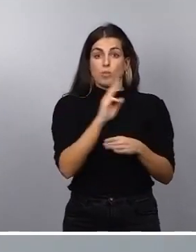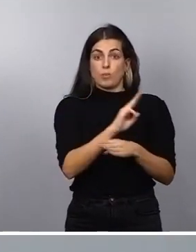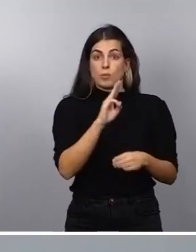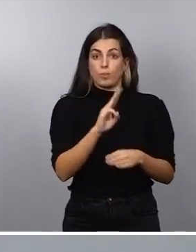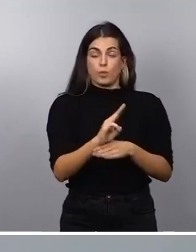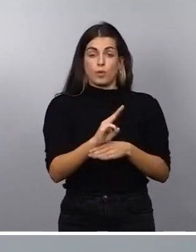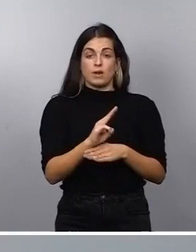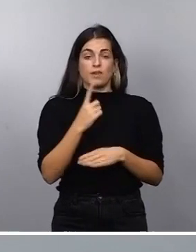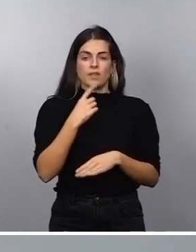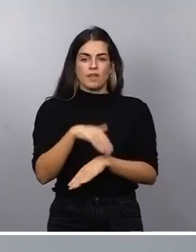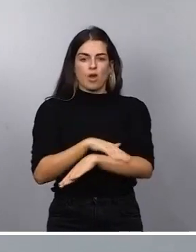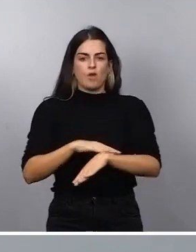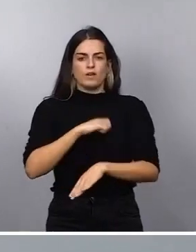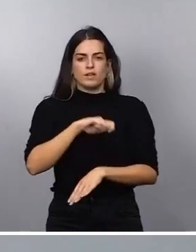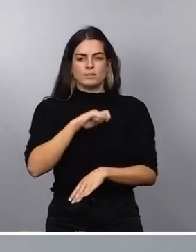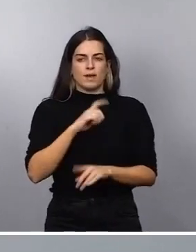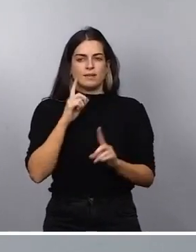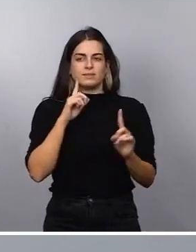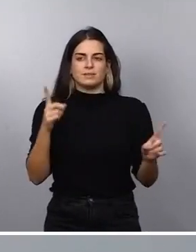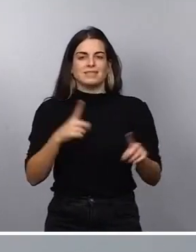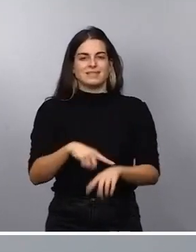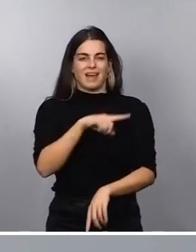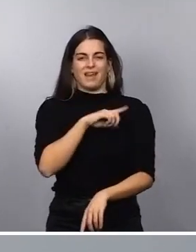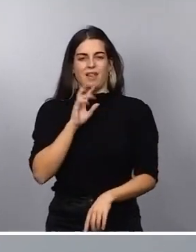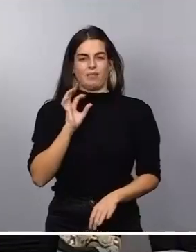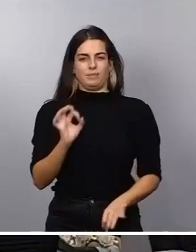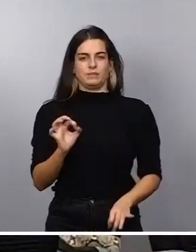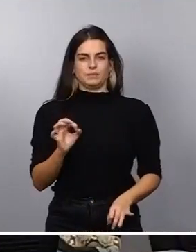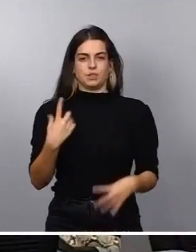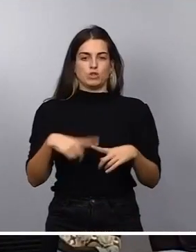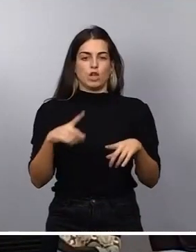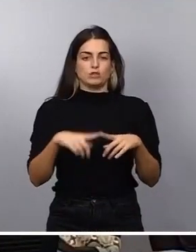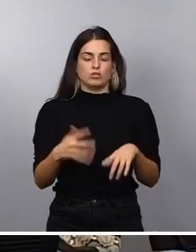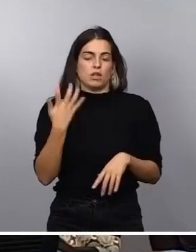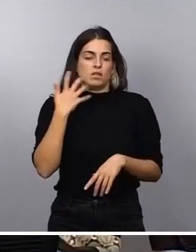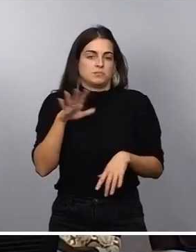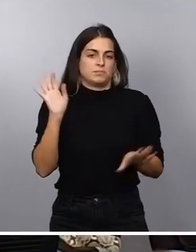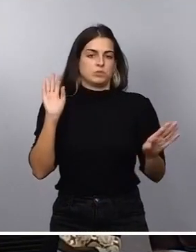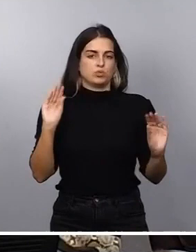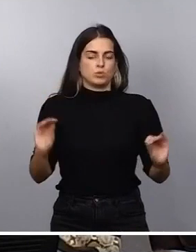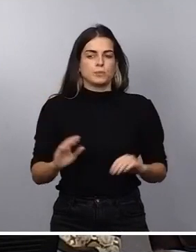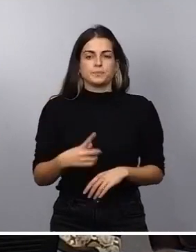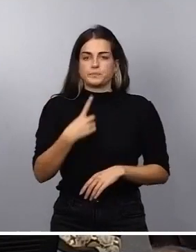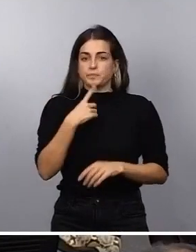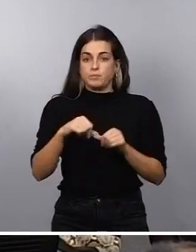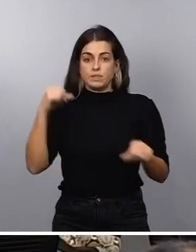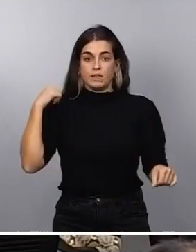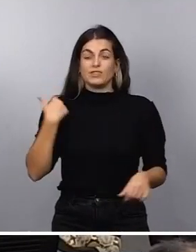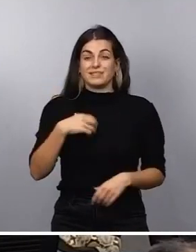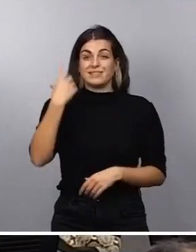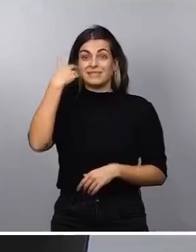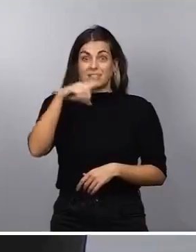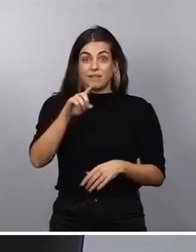de alarmista, entre las cosas más suculentas que ha dicho. De manera que, como saben, el Partido Popular